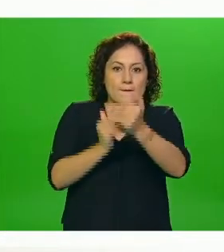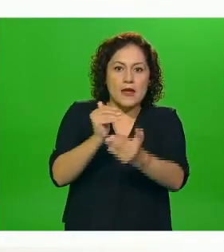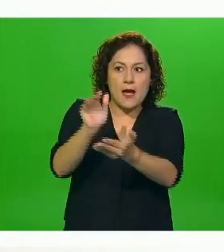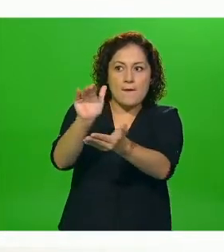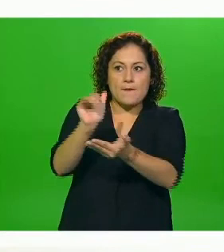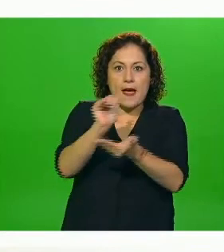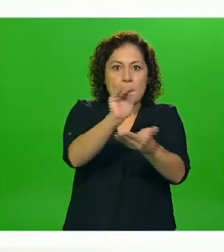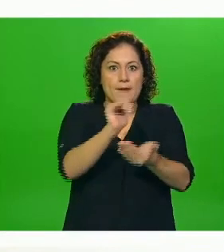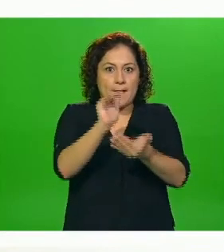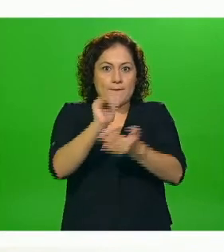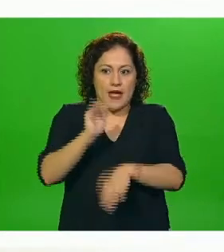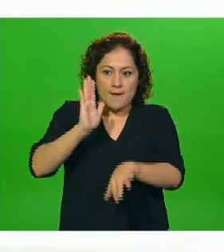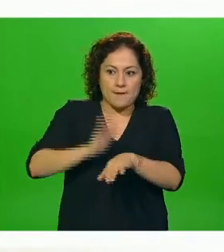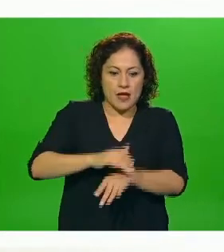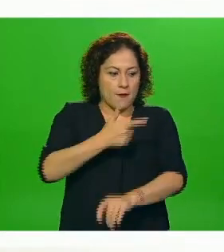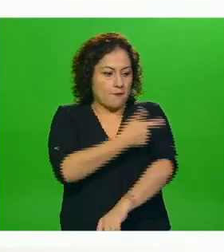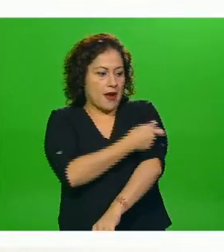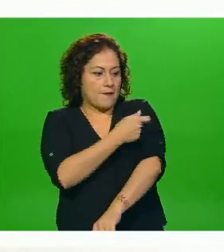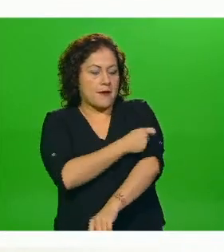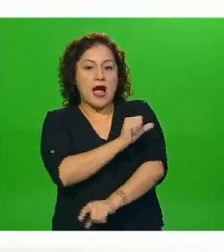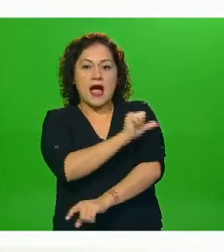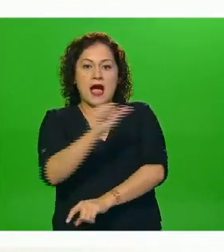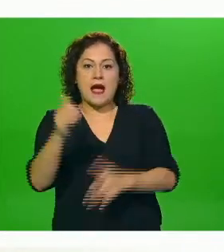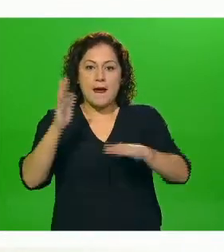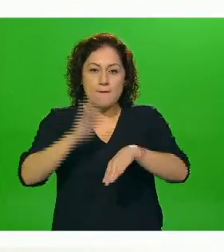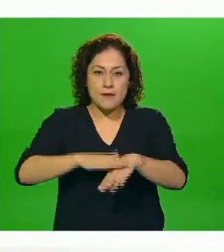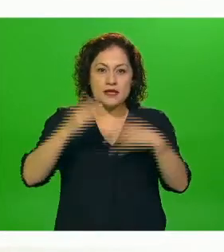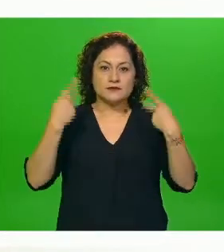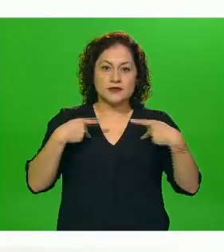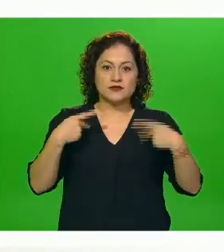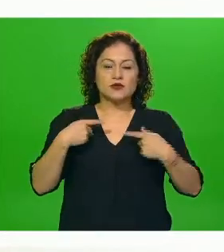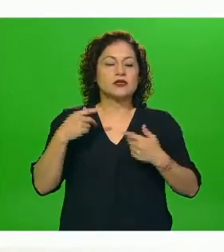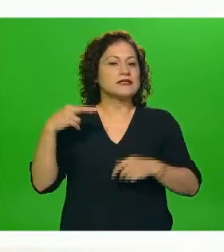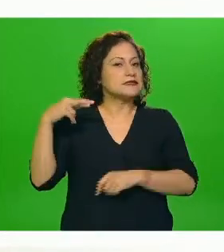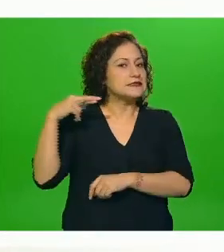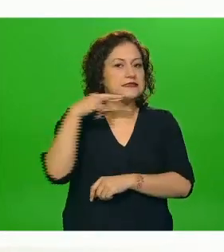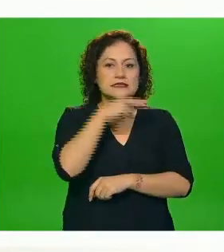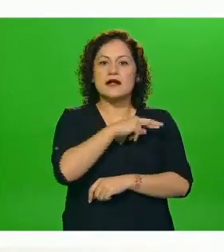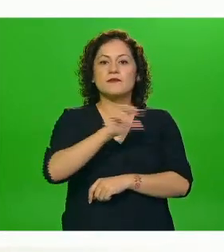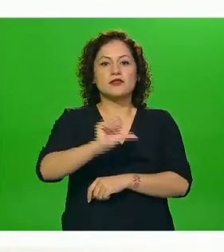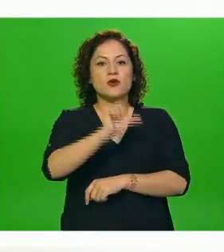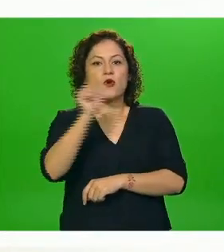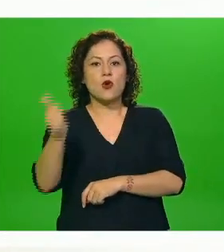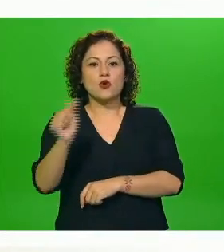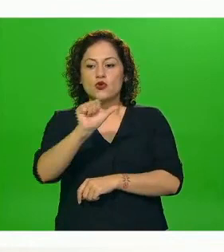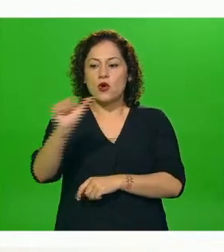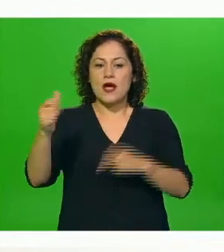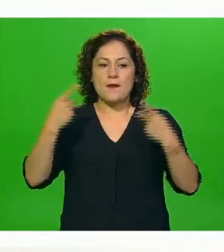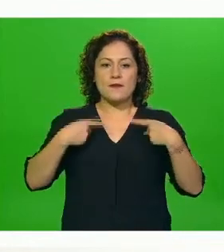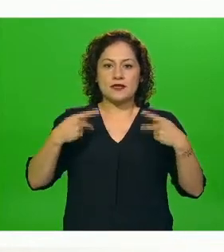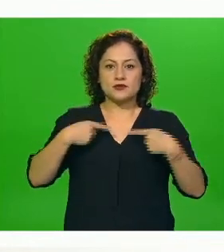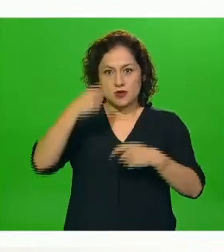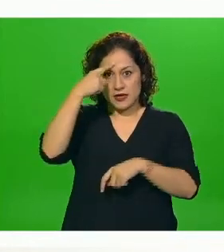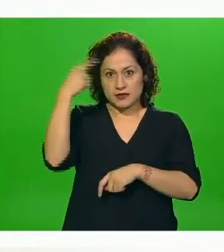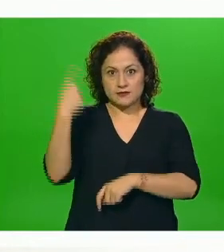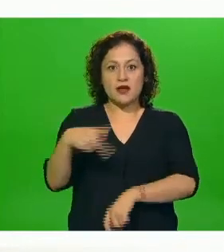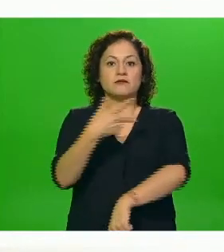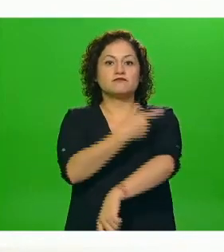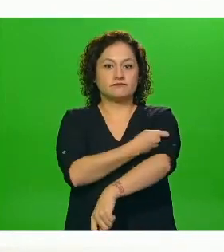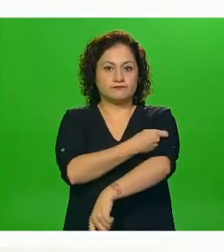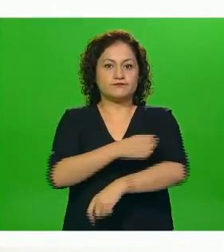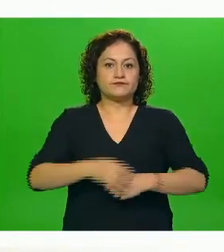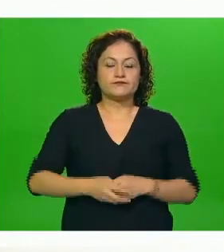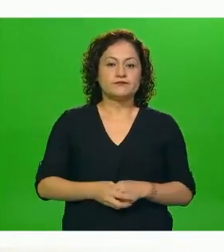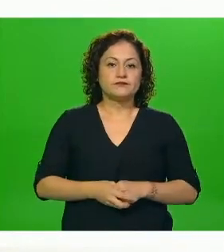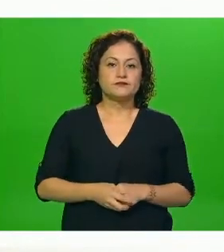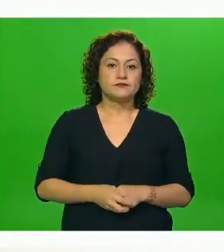vacuna más y más personas pues pronto entonces se activarán los demás grupos que en su momento también deben de recibir la